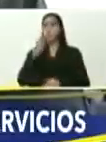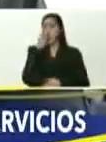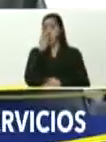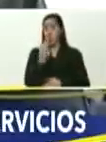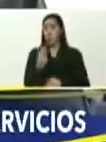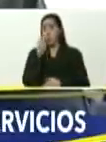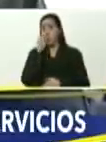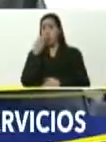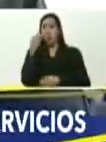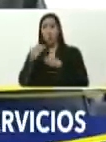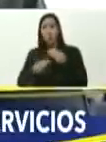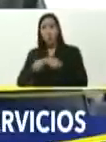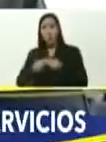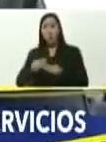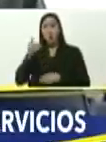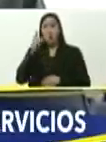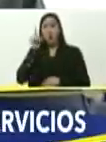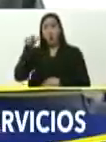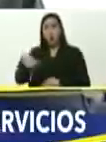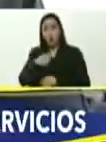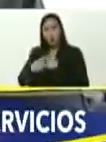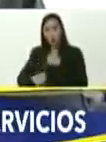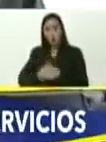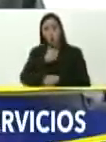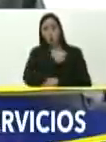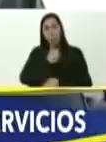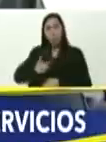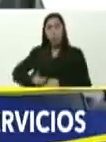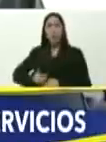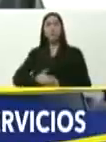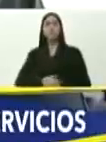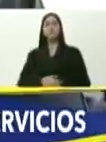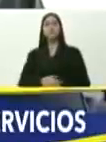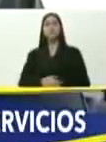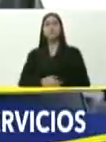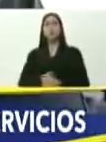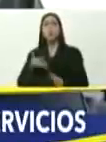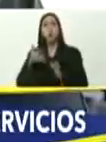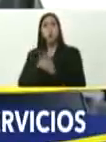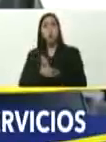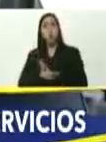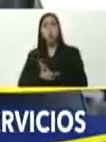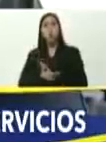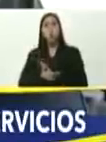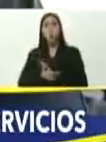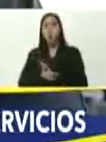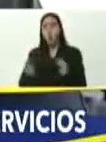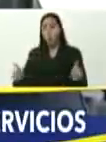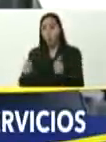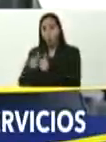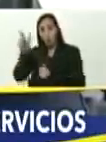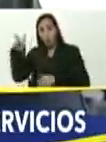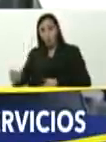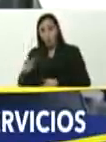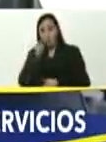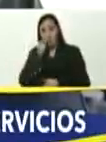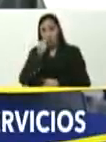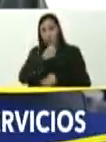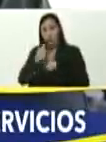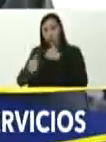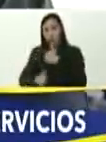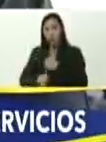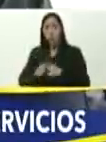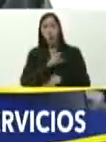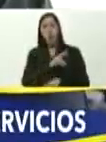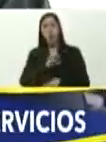estuvimos haciendo, con la vicepresidencia, de servicios, de obras y servicios, bajo la dirección, del compañero, camarada, vicepresidente sectorial, Néstor